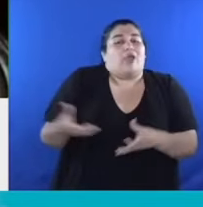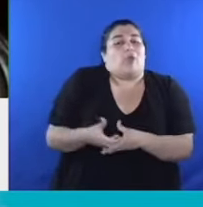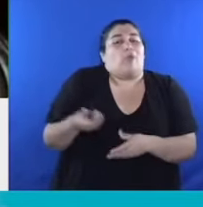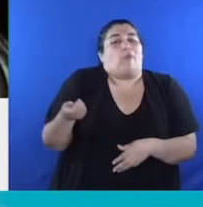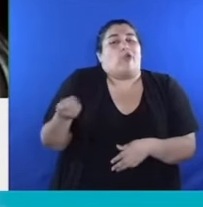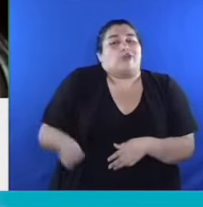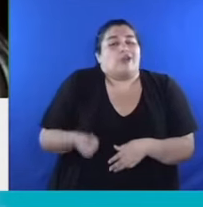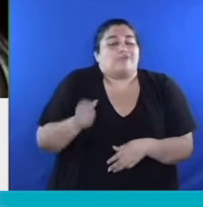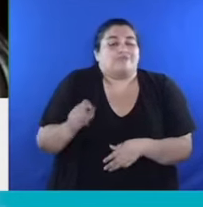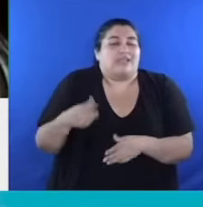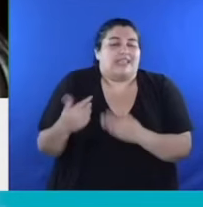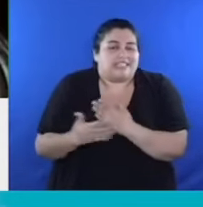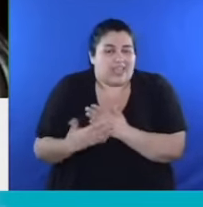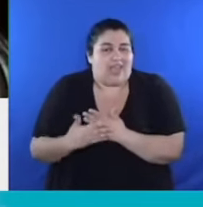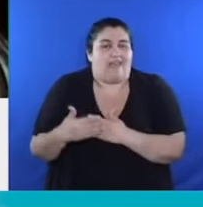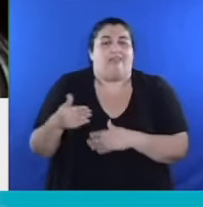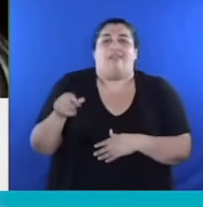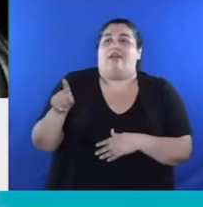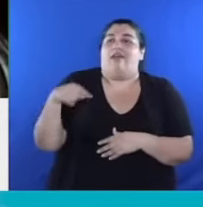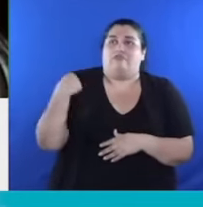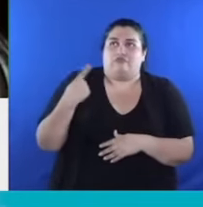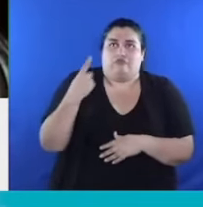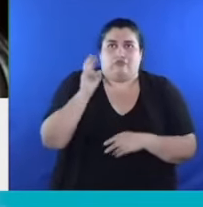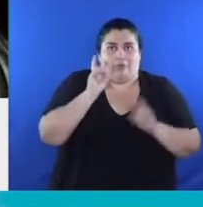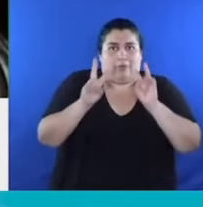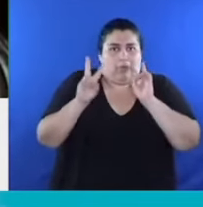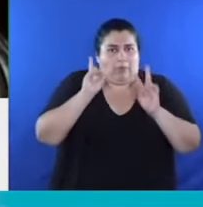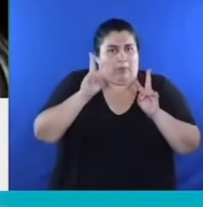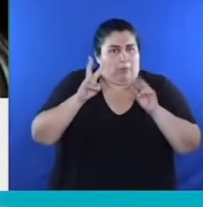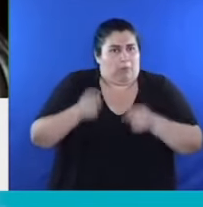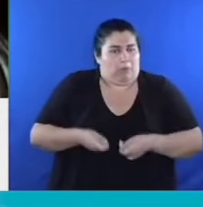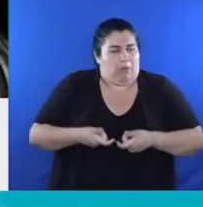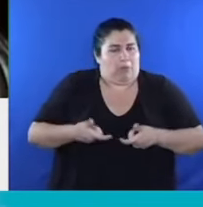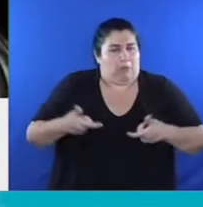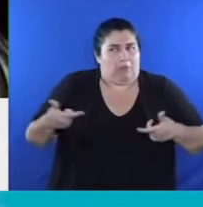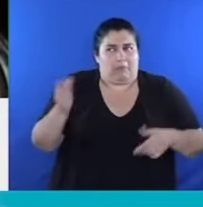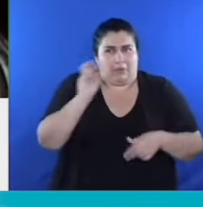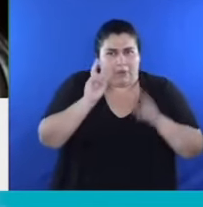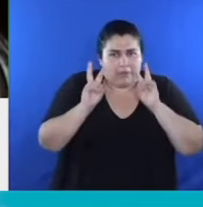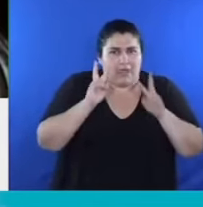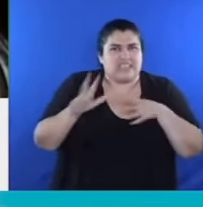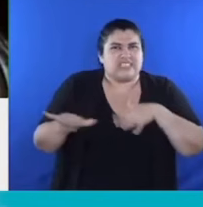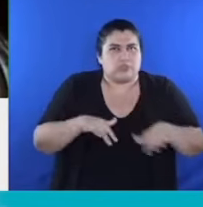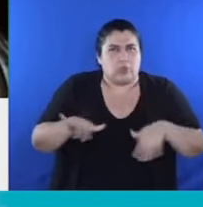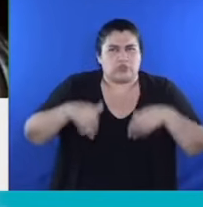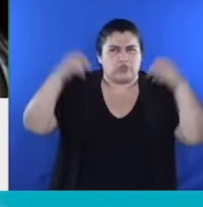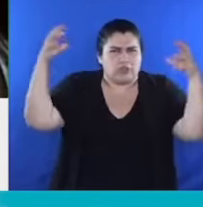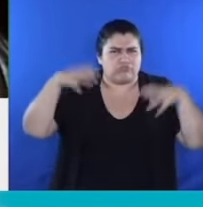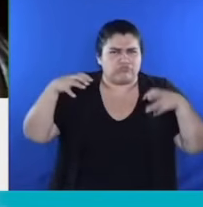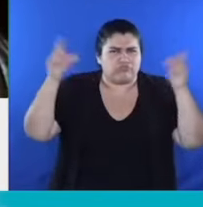vemos cada vez más frecuentes, lamentablemente, fenómenos como estos,